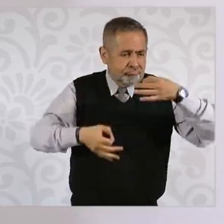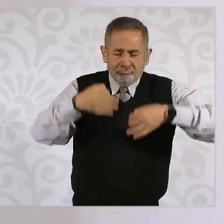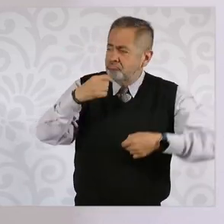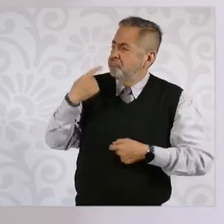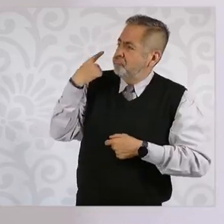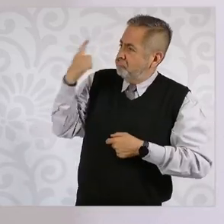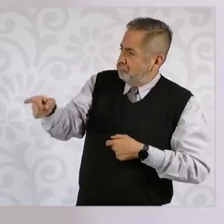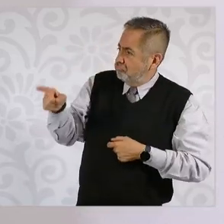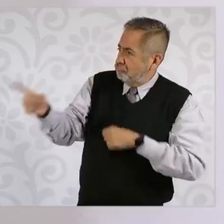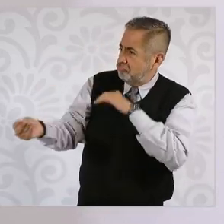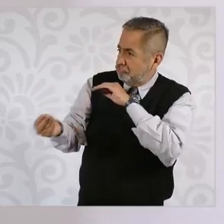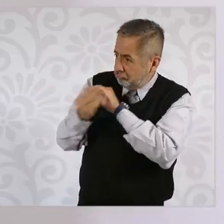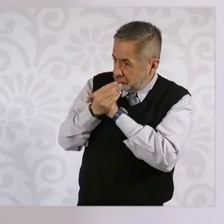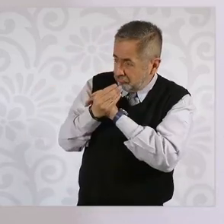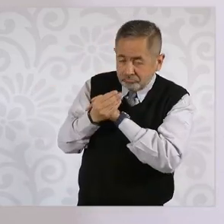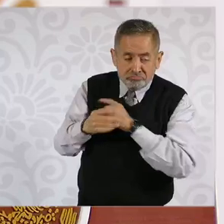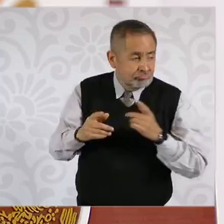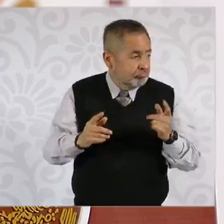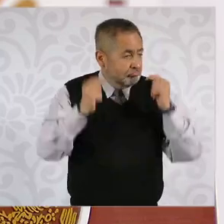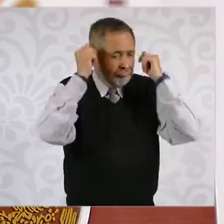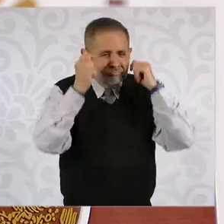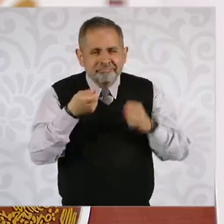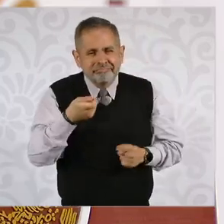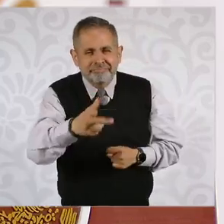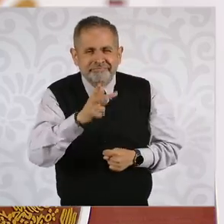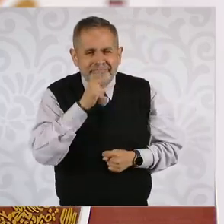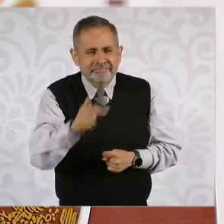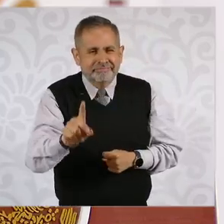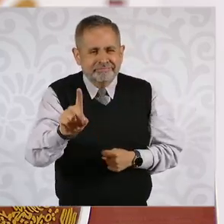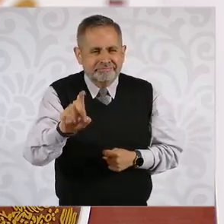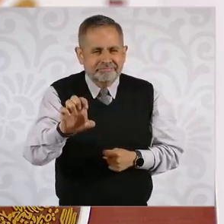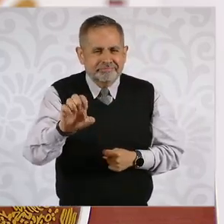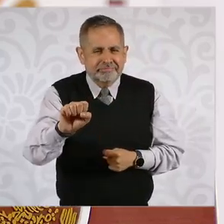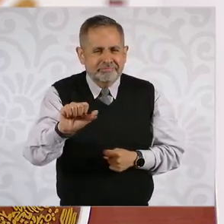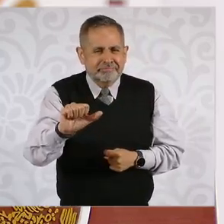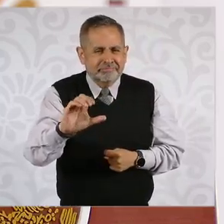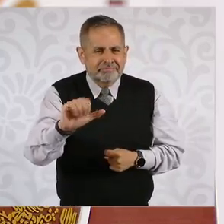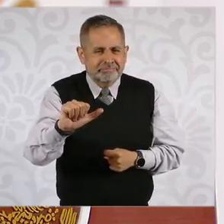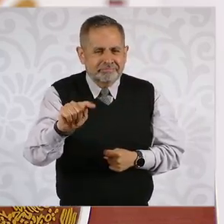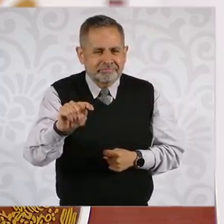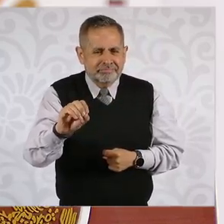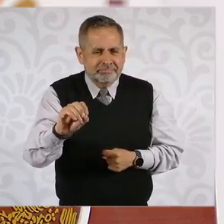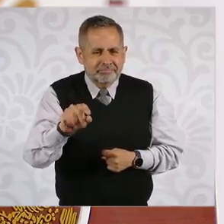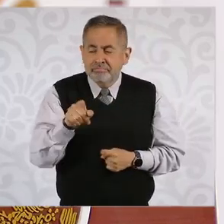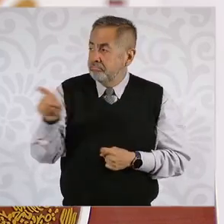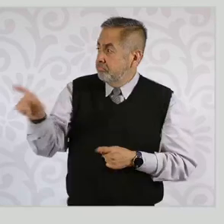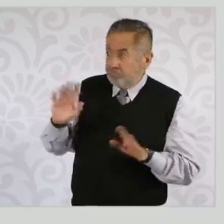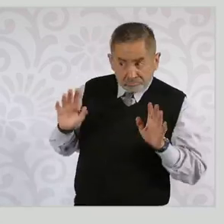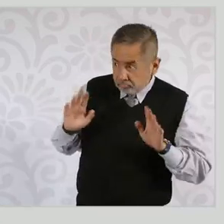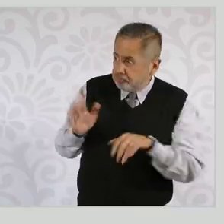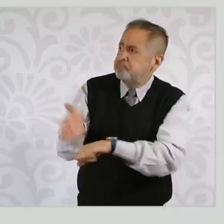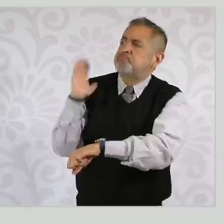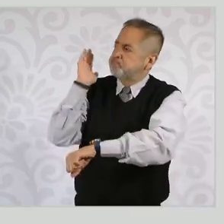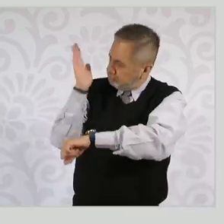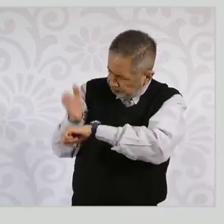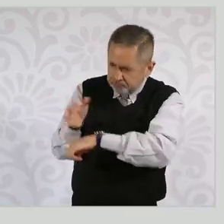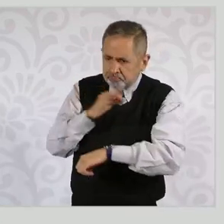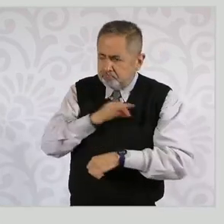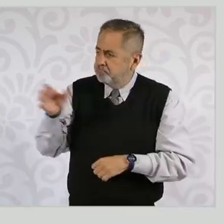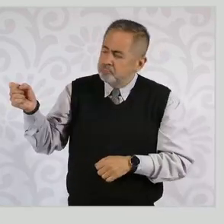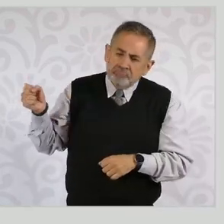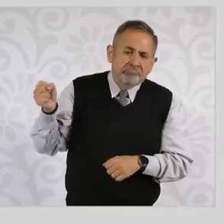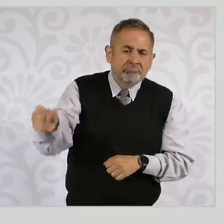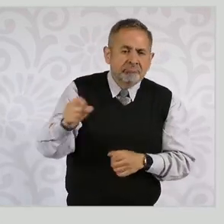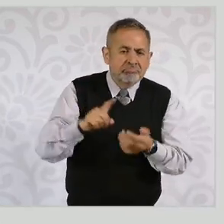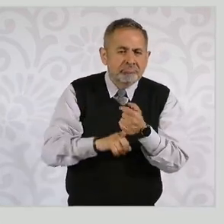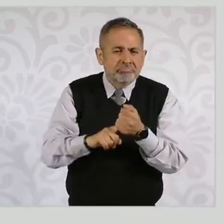ella habría cometido el delito de desacato que puede ser castigada hasta